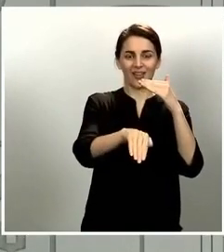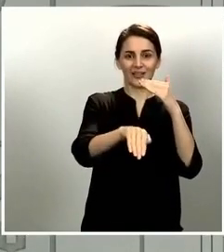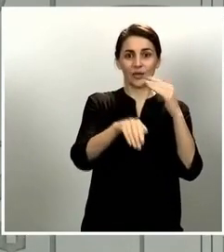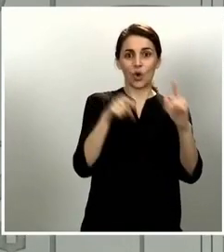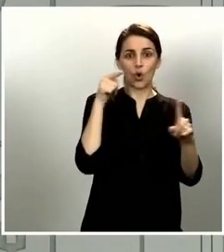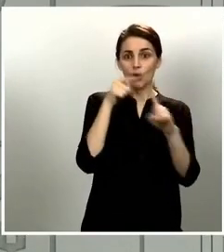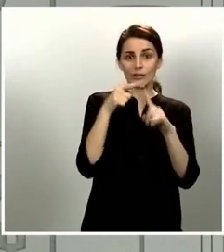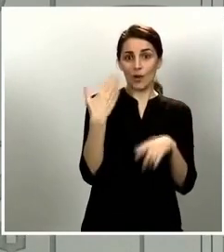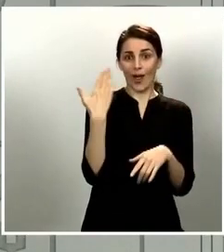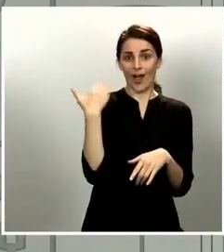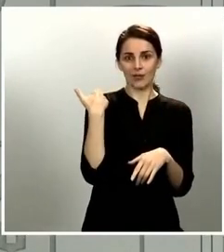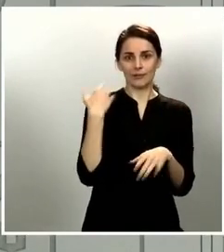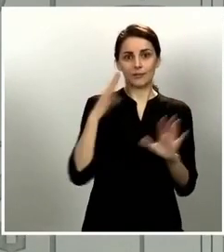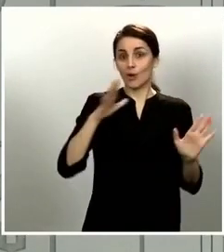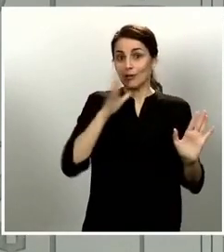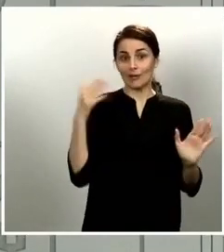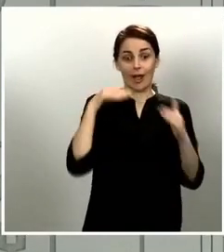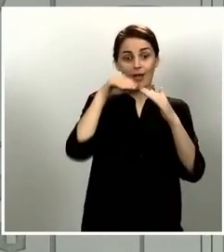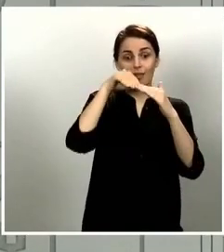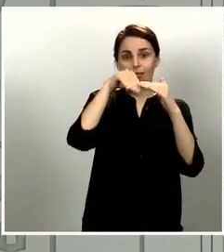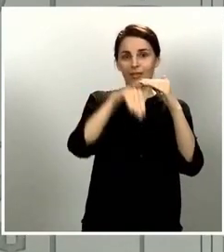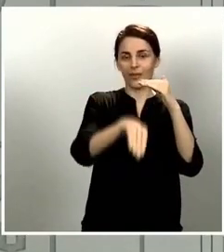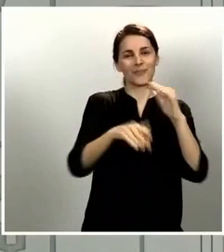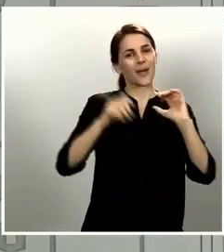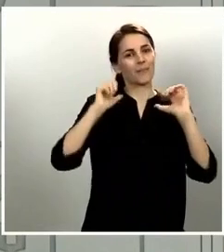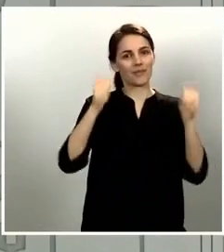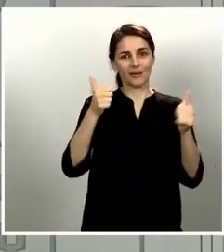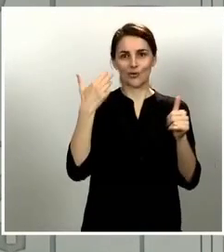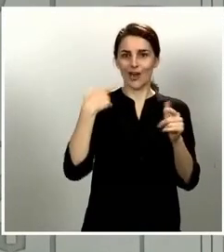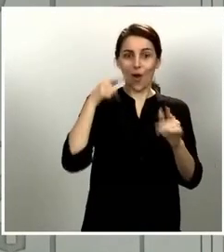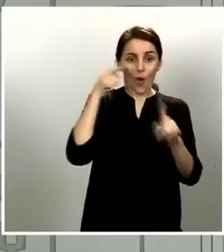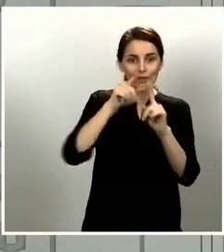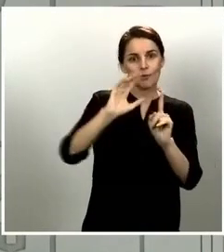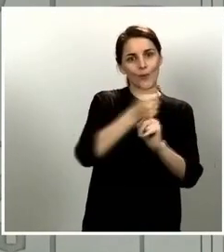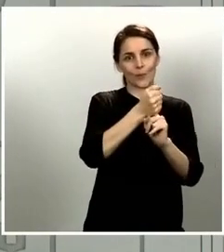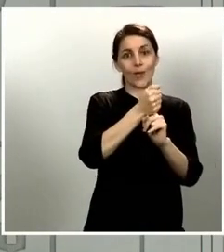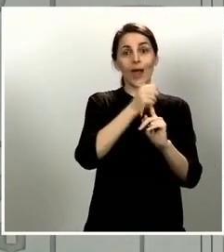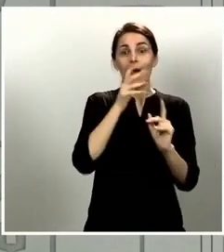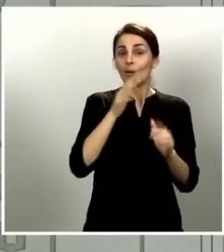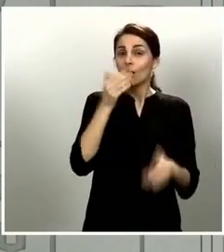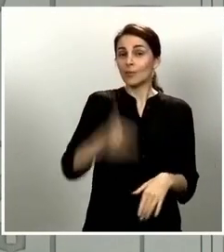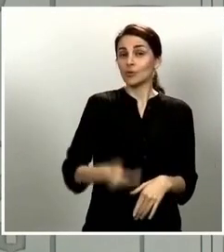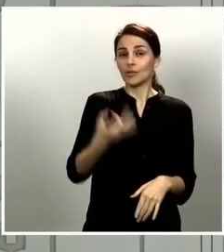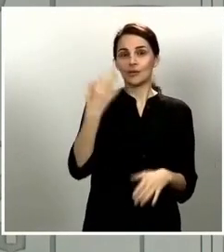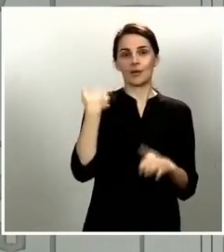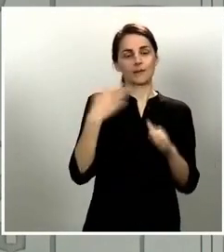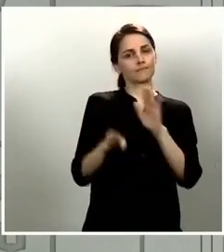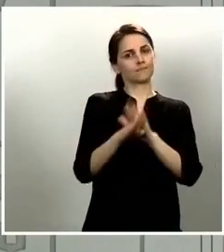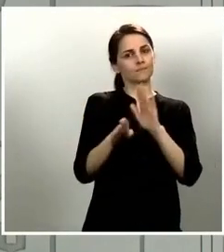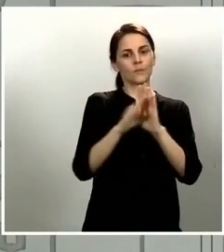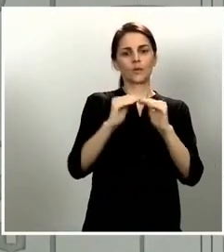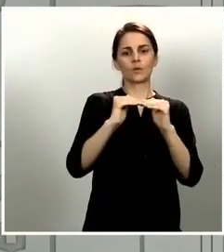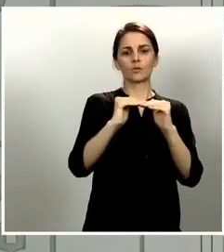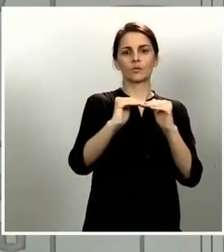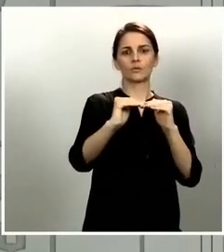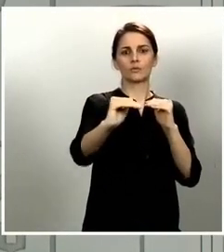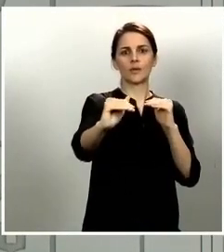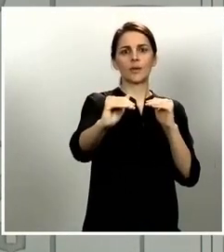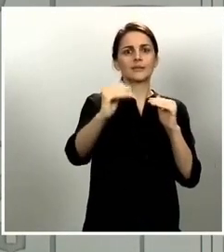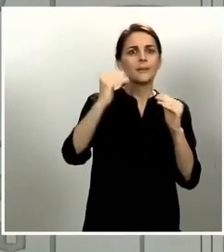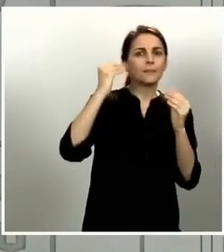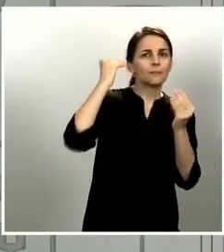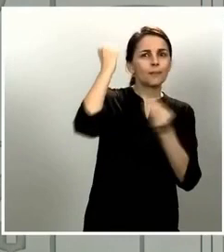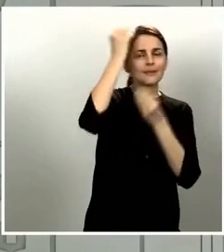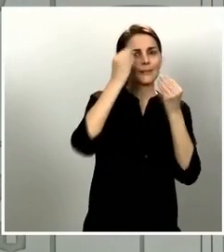estamos ya muy avanzados. Ahora consiste en consolidarlo y empezar a pensar sobre todo en cómo vamos a ir